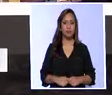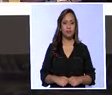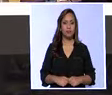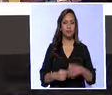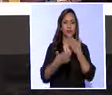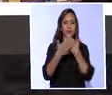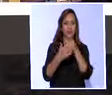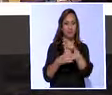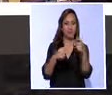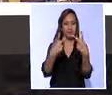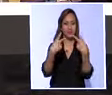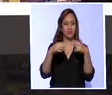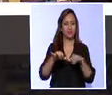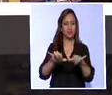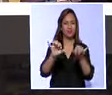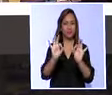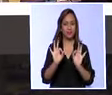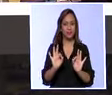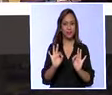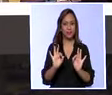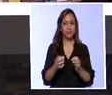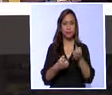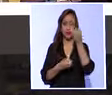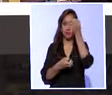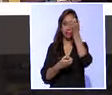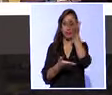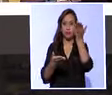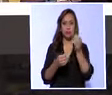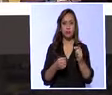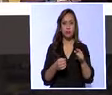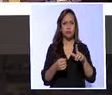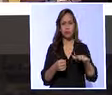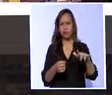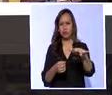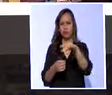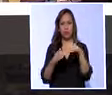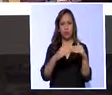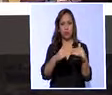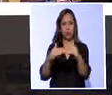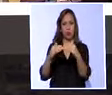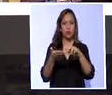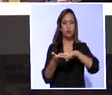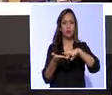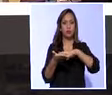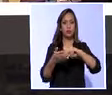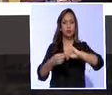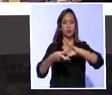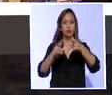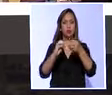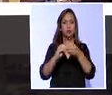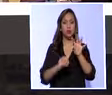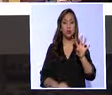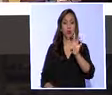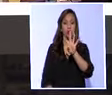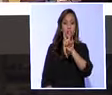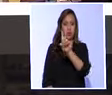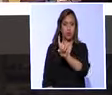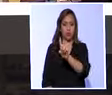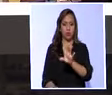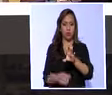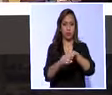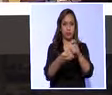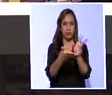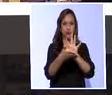Gracias por continuar con nosotros y ahora les contamos que por unanimidad en el marco de la sesión número 441, el Pleno de la